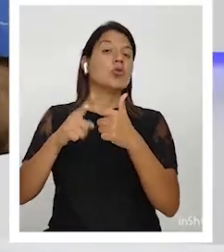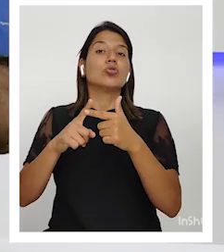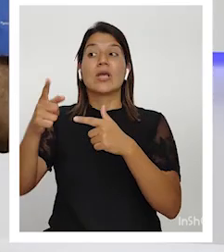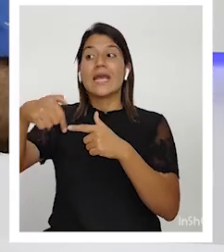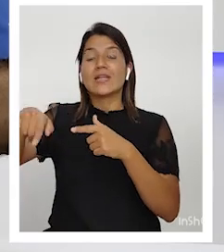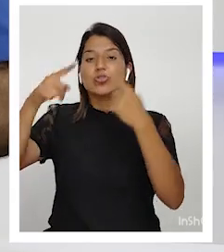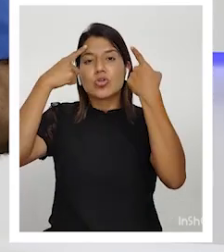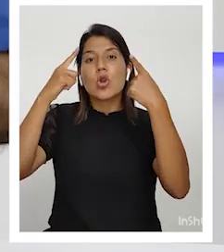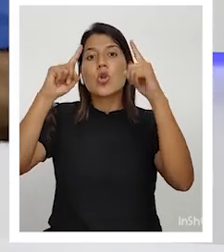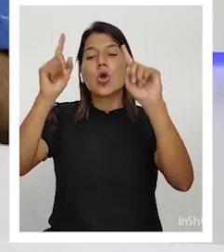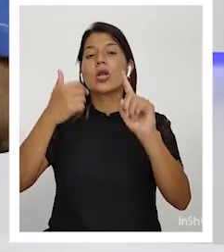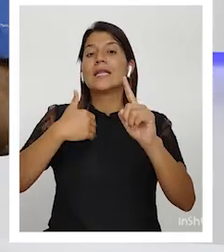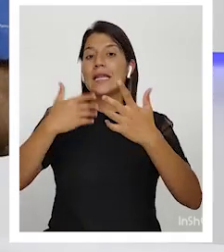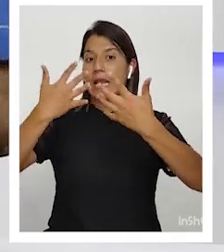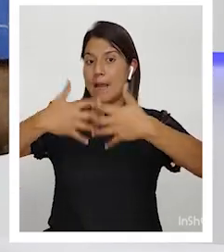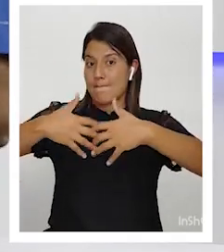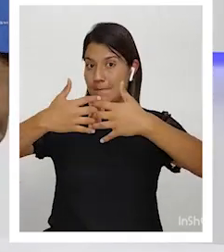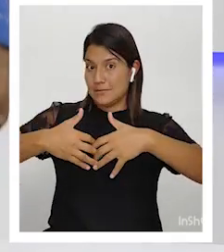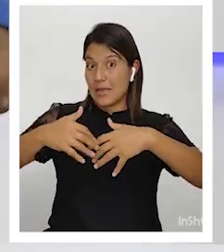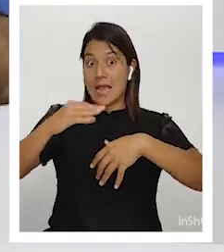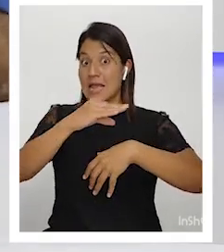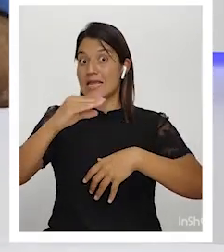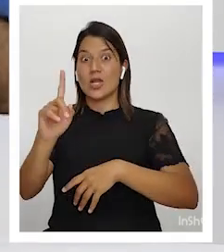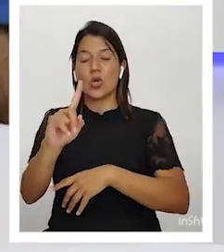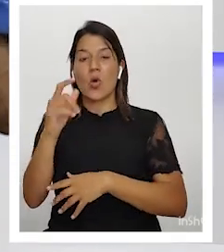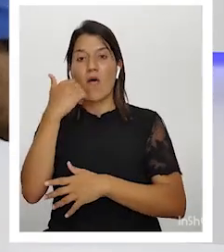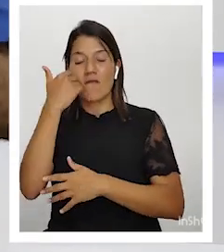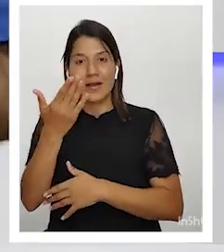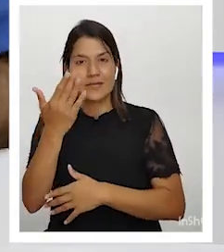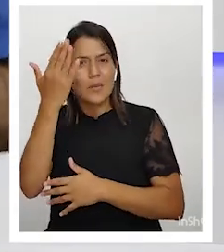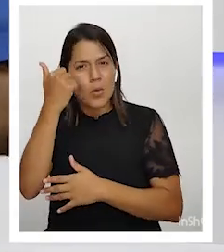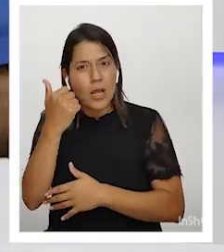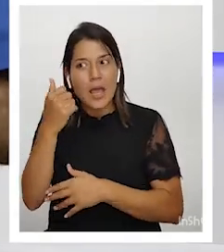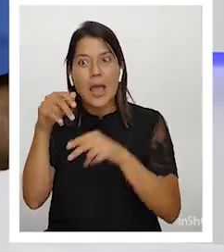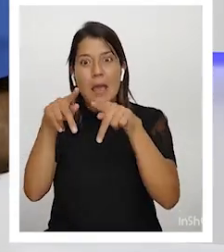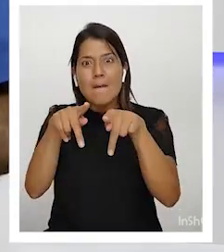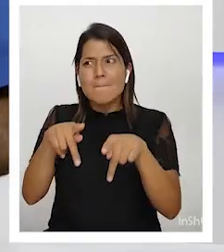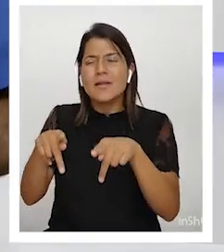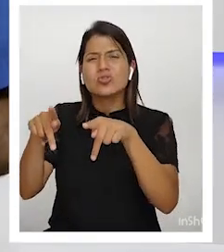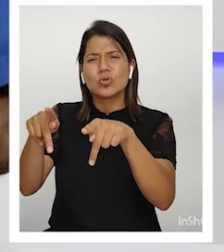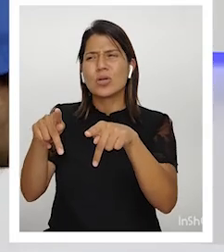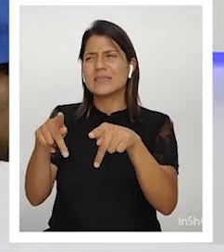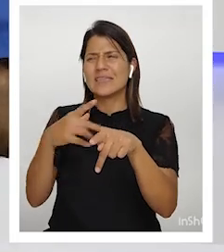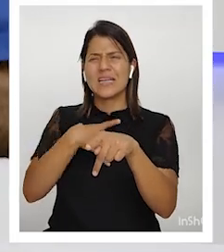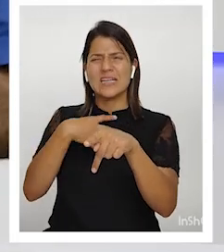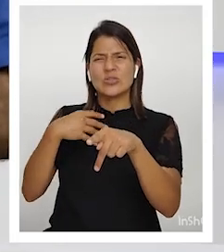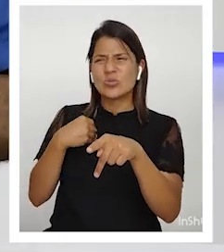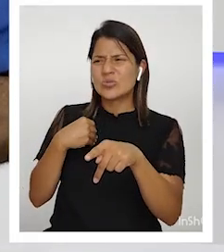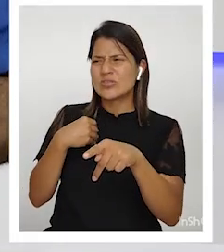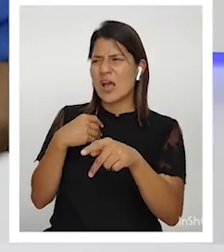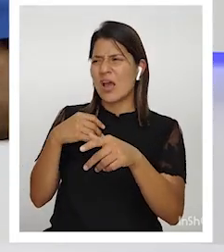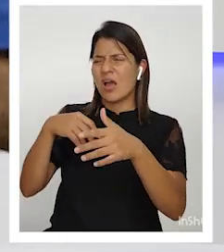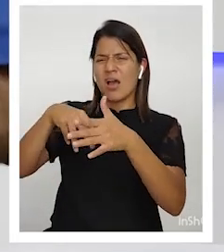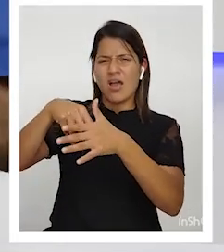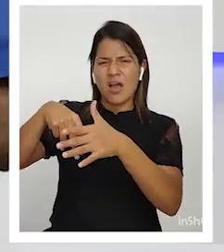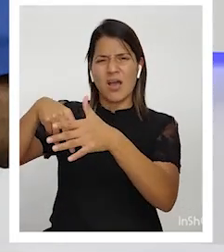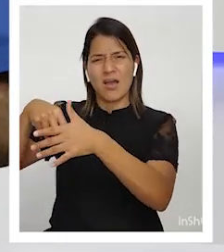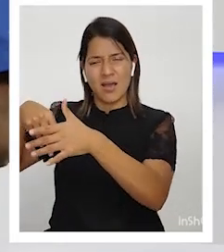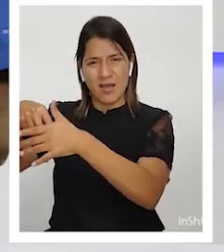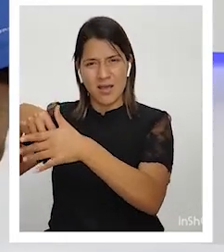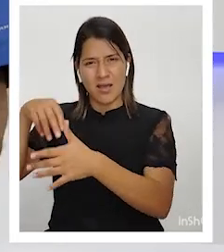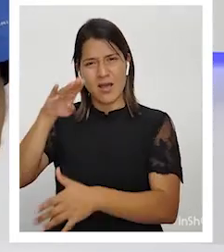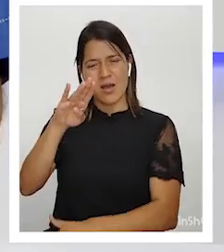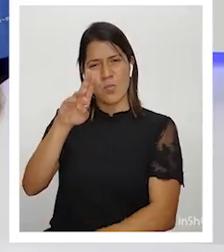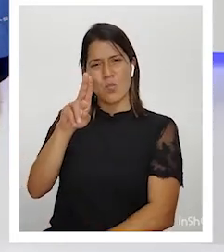tener esta empresa y que no fue fácil porque los burócratas trataron en cierto momento de tener la